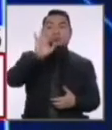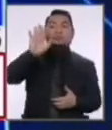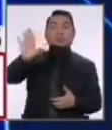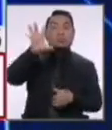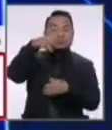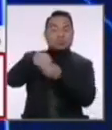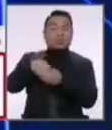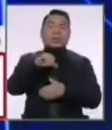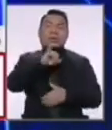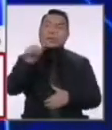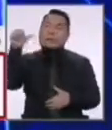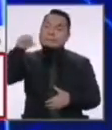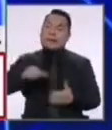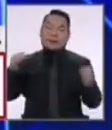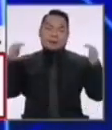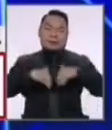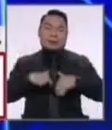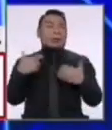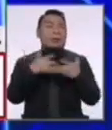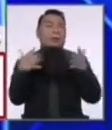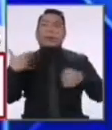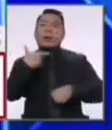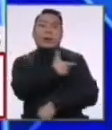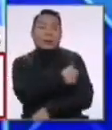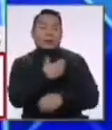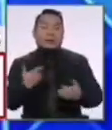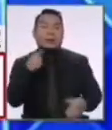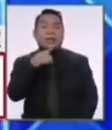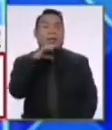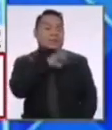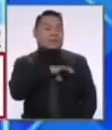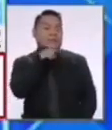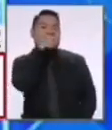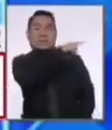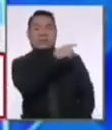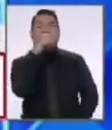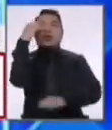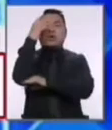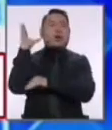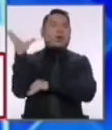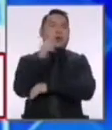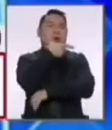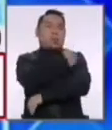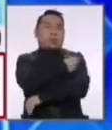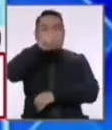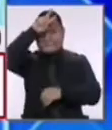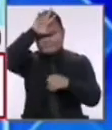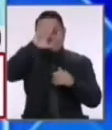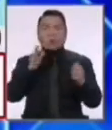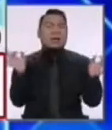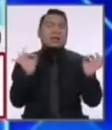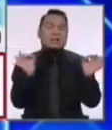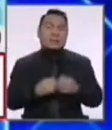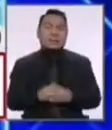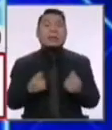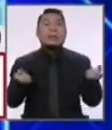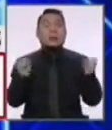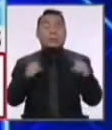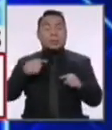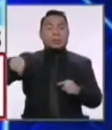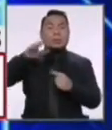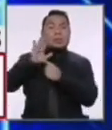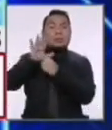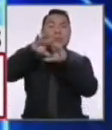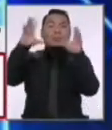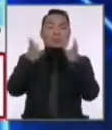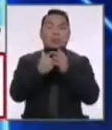¿no es cierto?, nos arruinó a todos y después vimos que no tenía vacunas mientras los chilenos tenían, los colombianos tenían todos, menos los peruanos. Cuando tengamos que salir al mundo